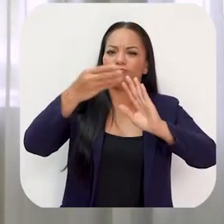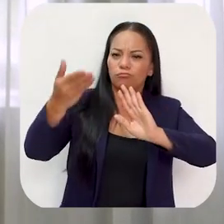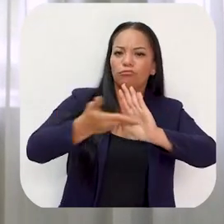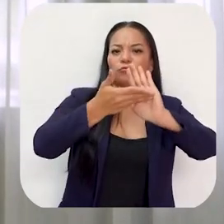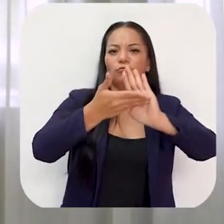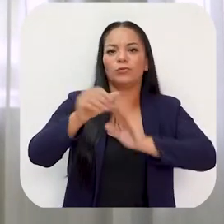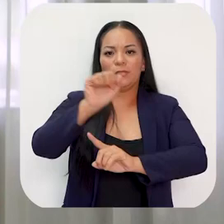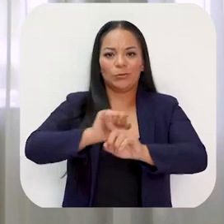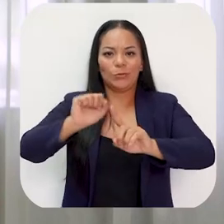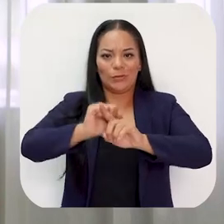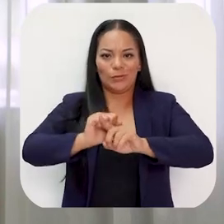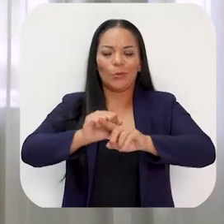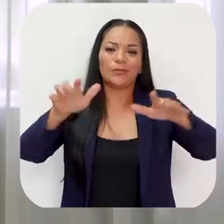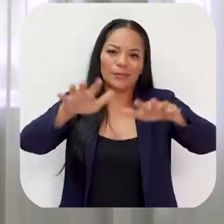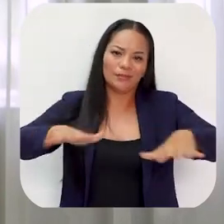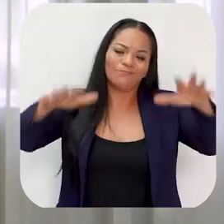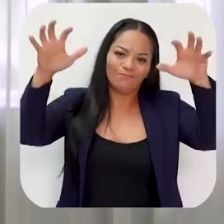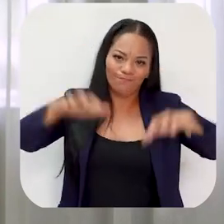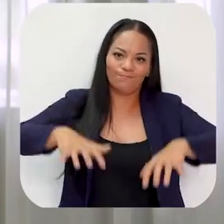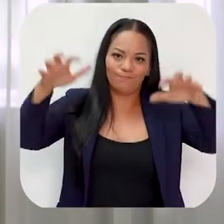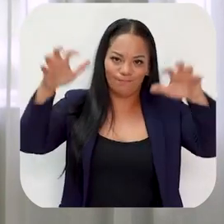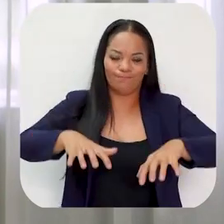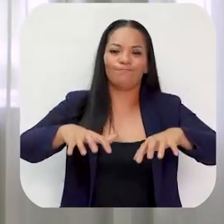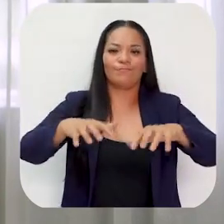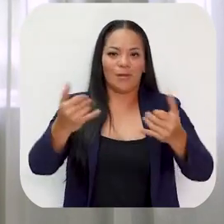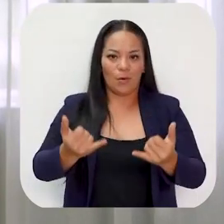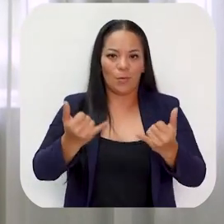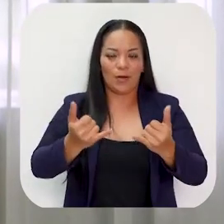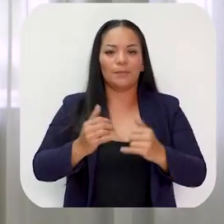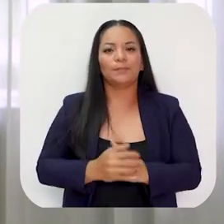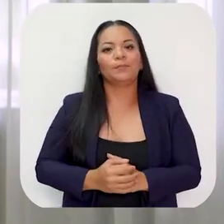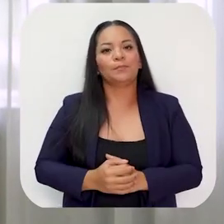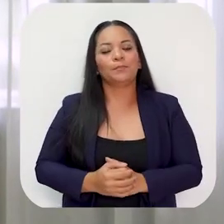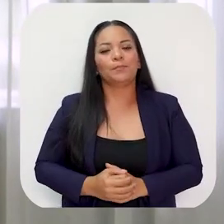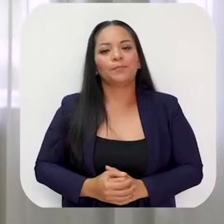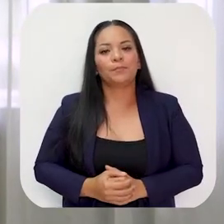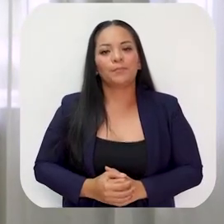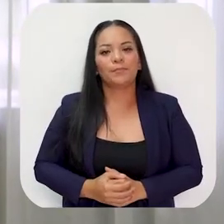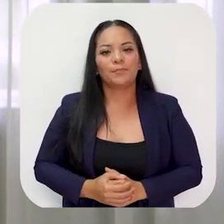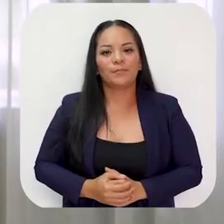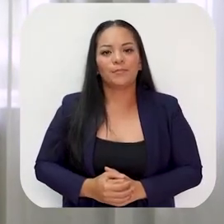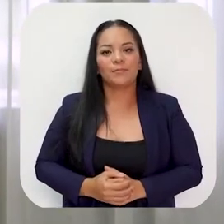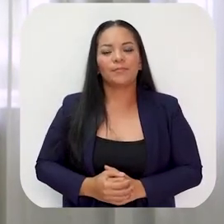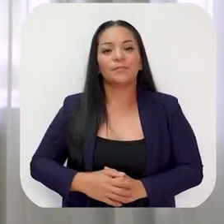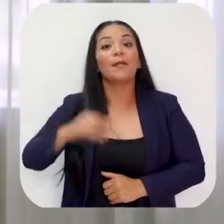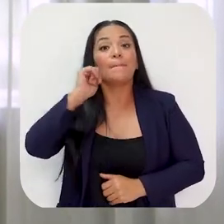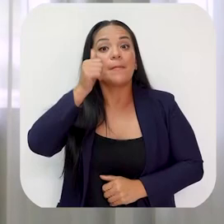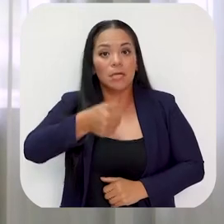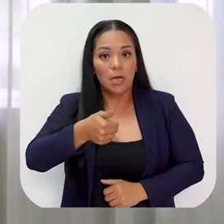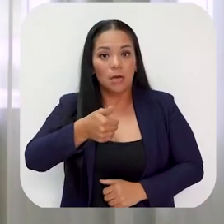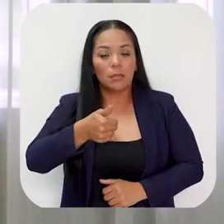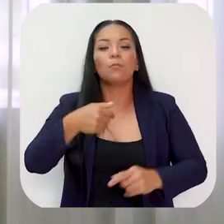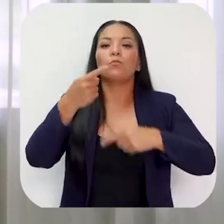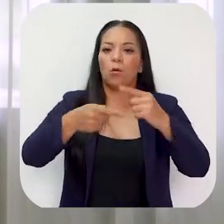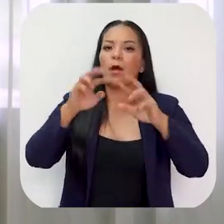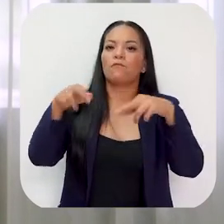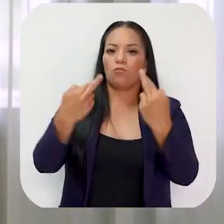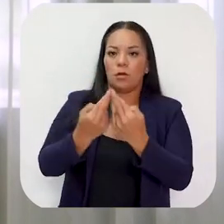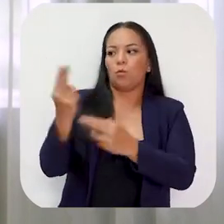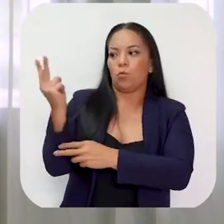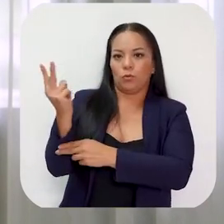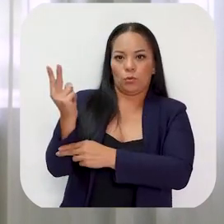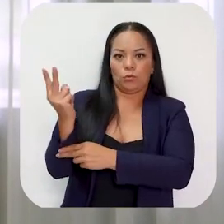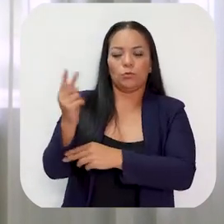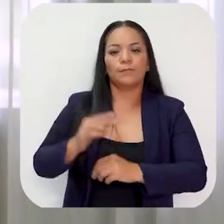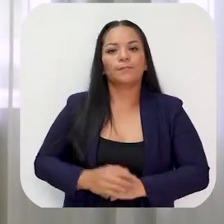eventos del tiempo, del clima de esta estación lluviosa. Mañana me reuniré con ellos.